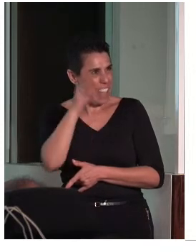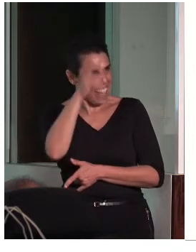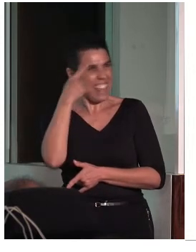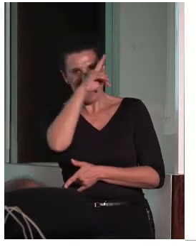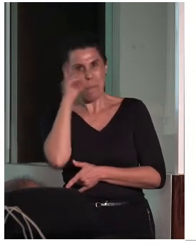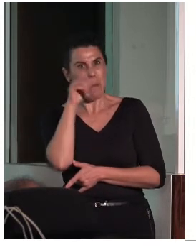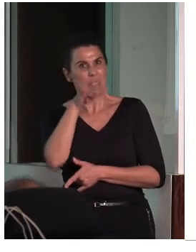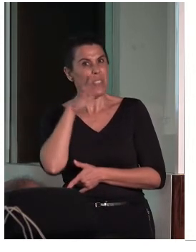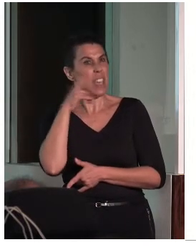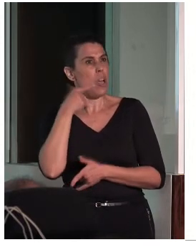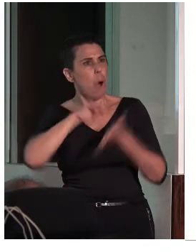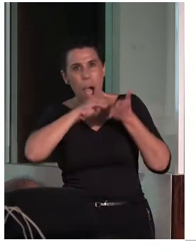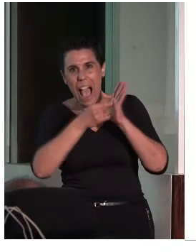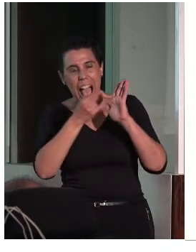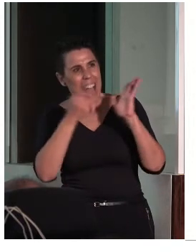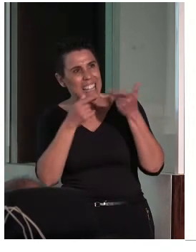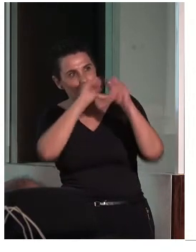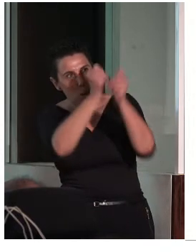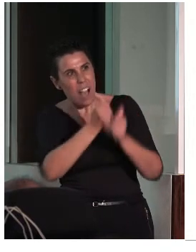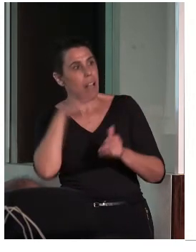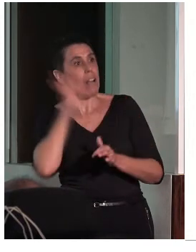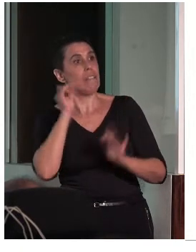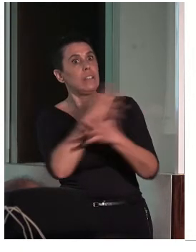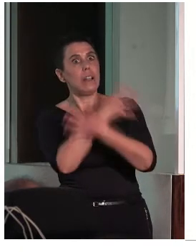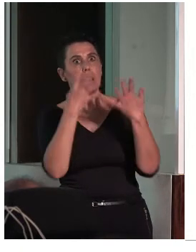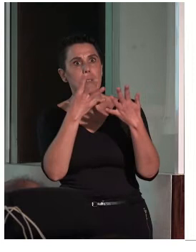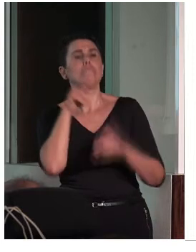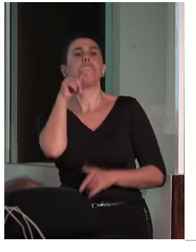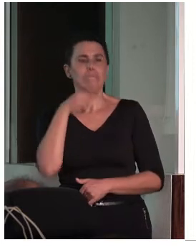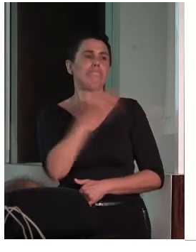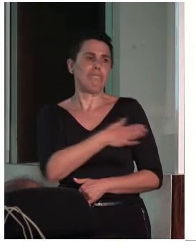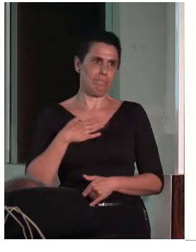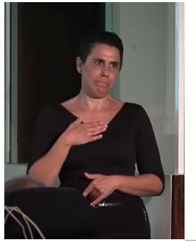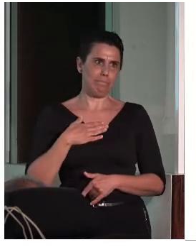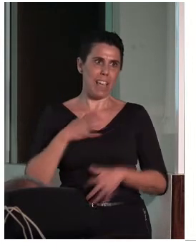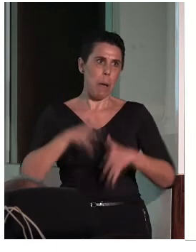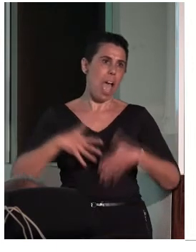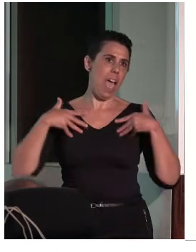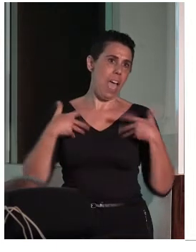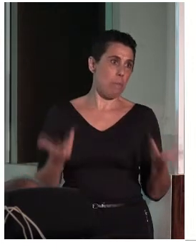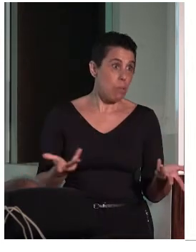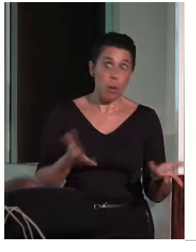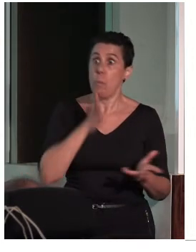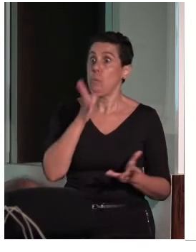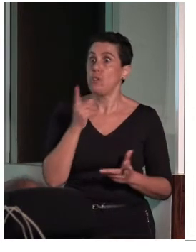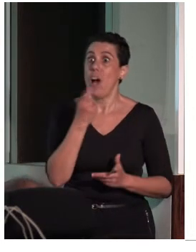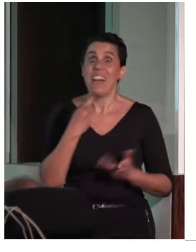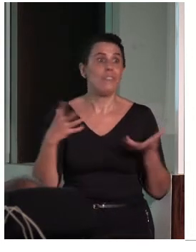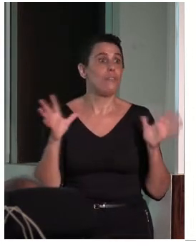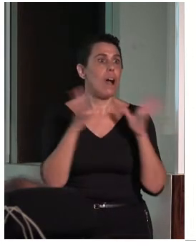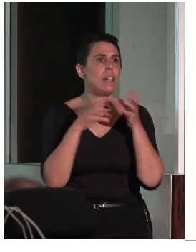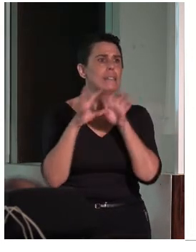del siglo XIX. Es decir, eso es lo que buscamos y por eso es necesario ese pacto inteligente.